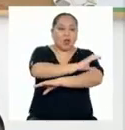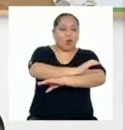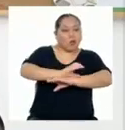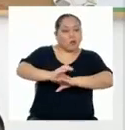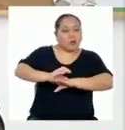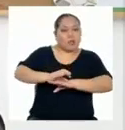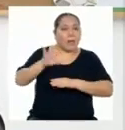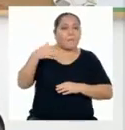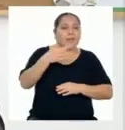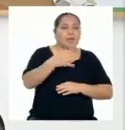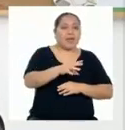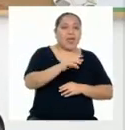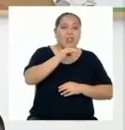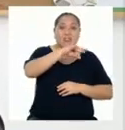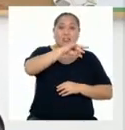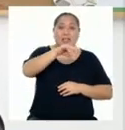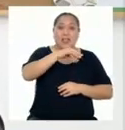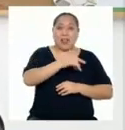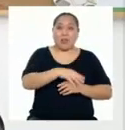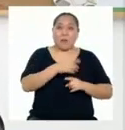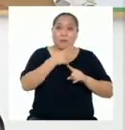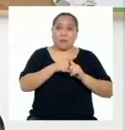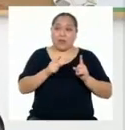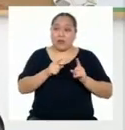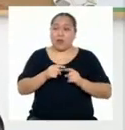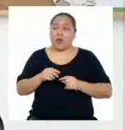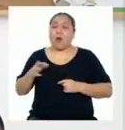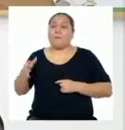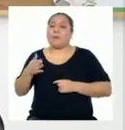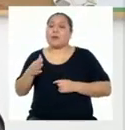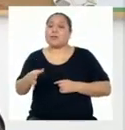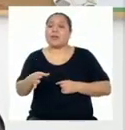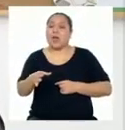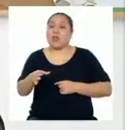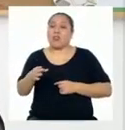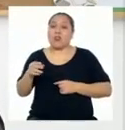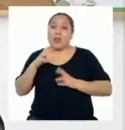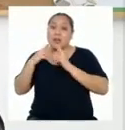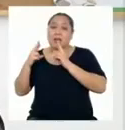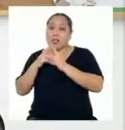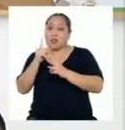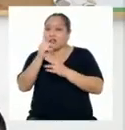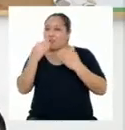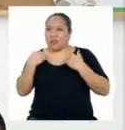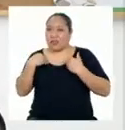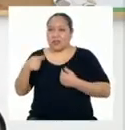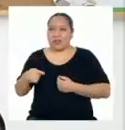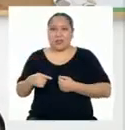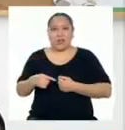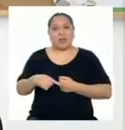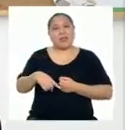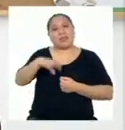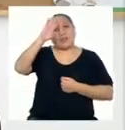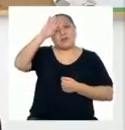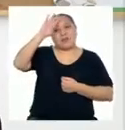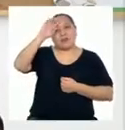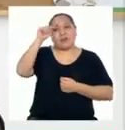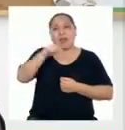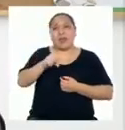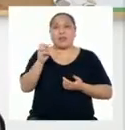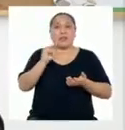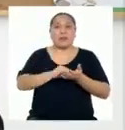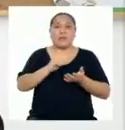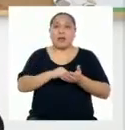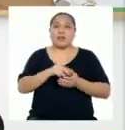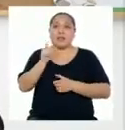de sabor salado. En cambio, el pescado de los ríos no tiene ese sabor. Recuerda que las enfermedades se estaban presentando, sobre